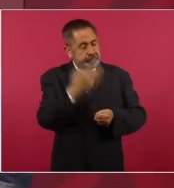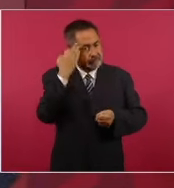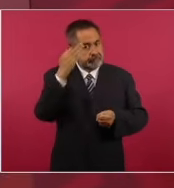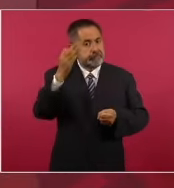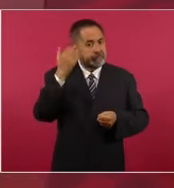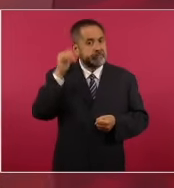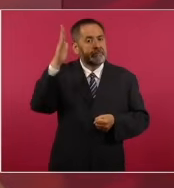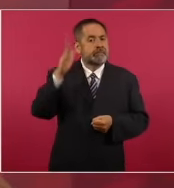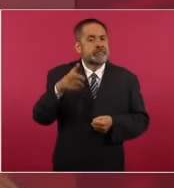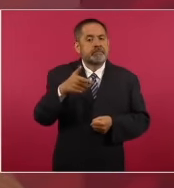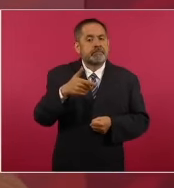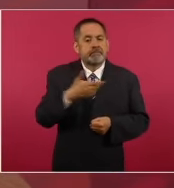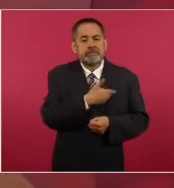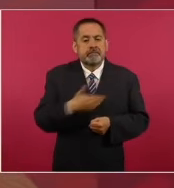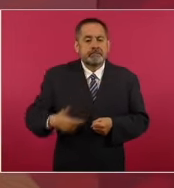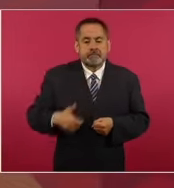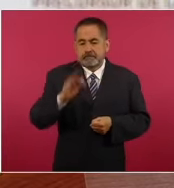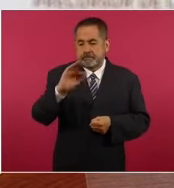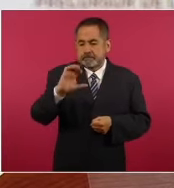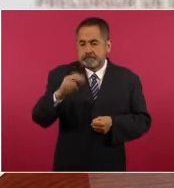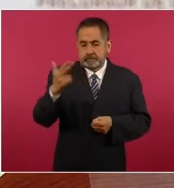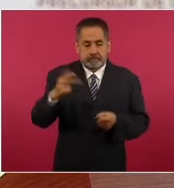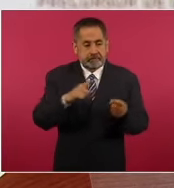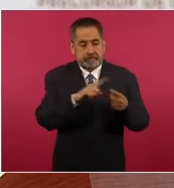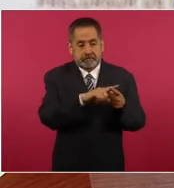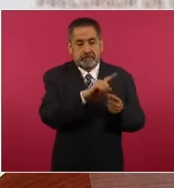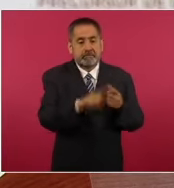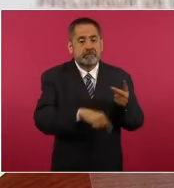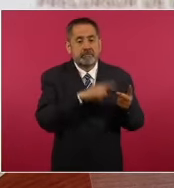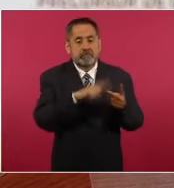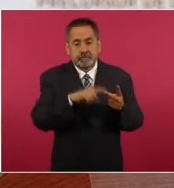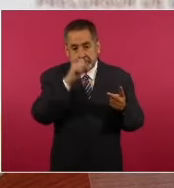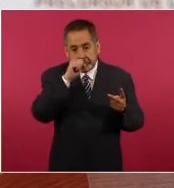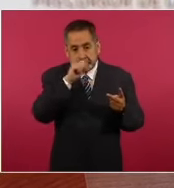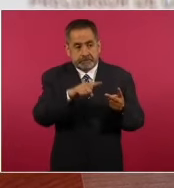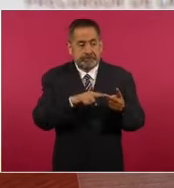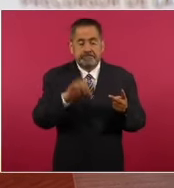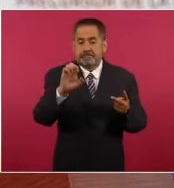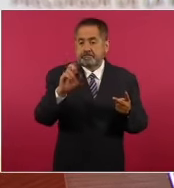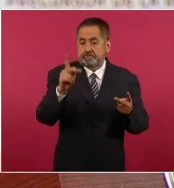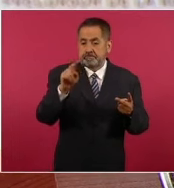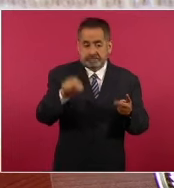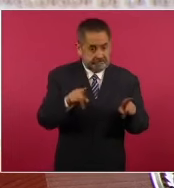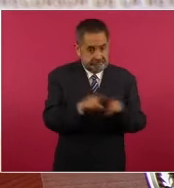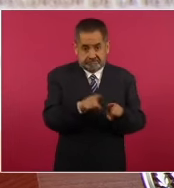y estamos hablando de tortura con Peña Nieto,